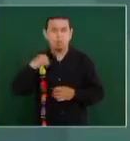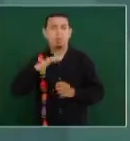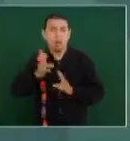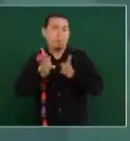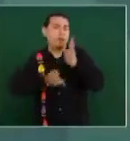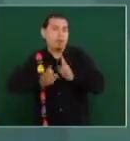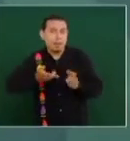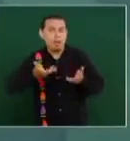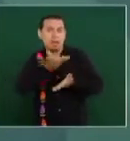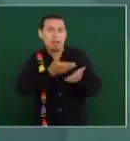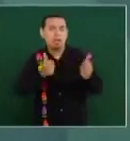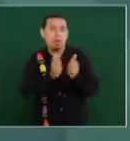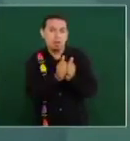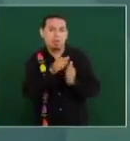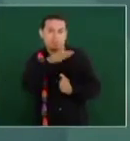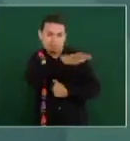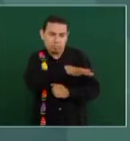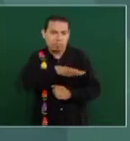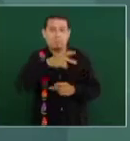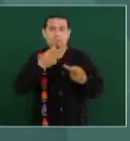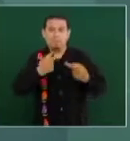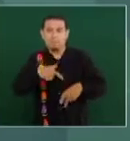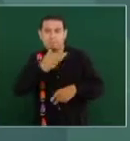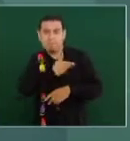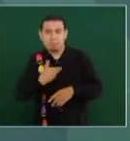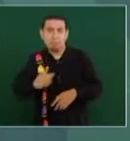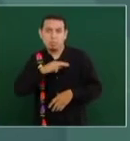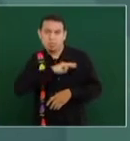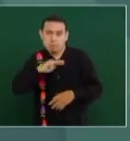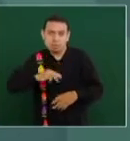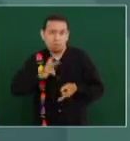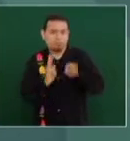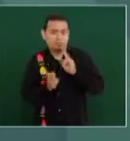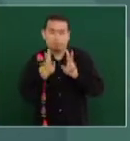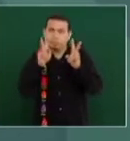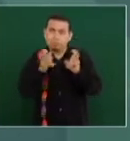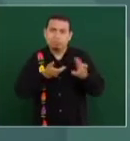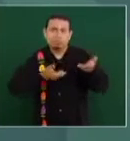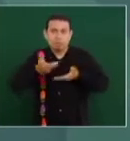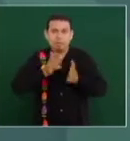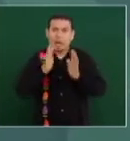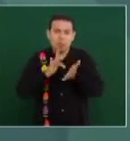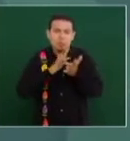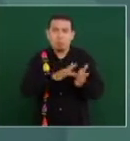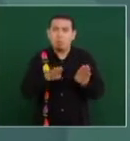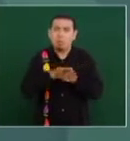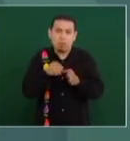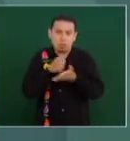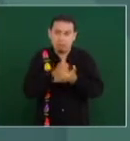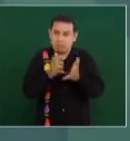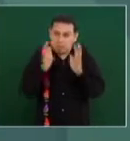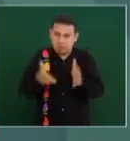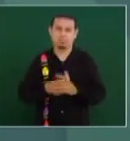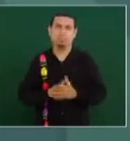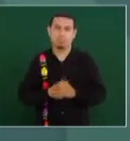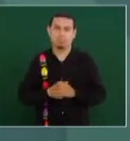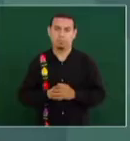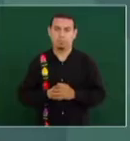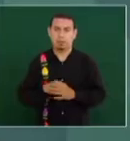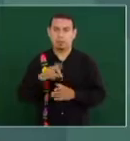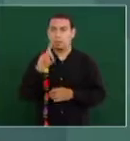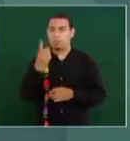en la reunión el tema del apoyo a los 31